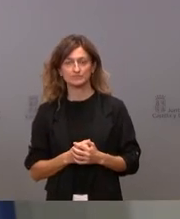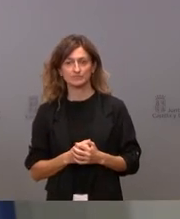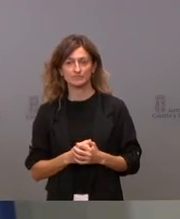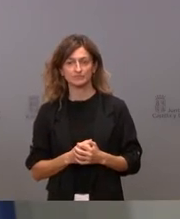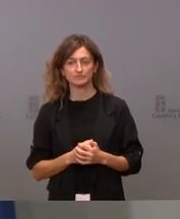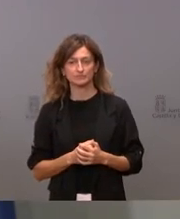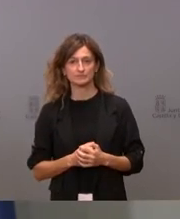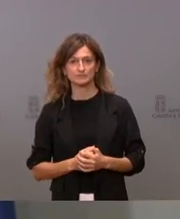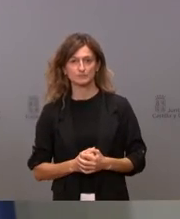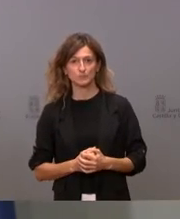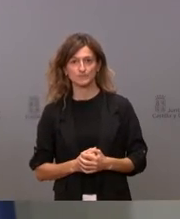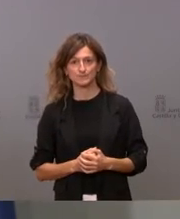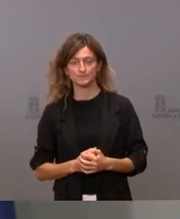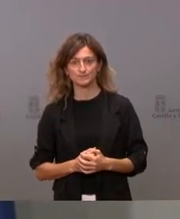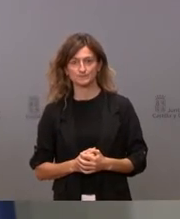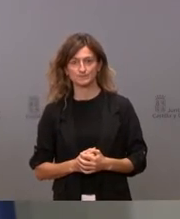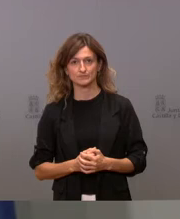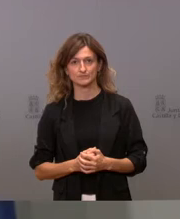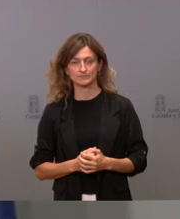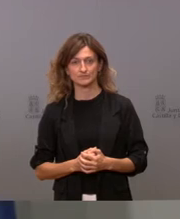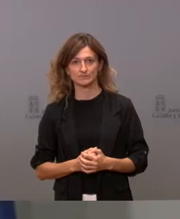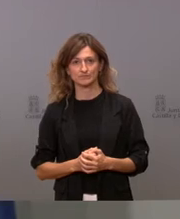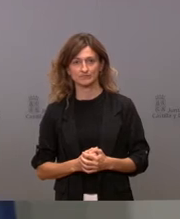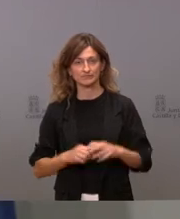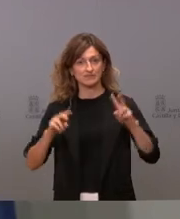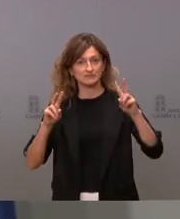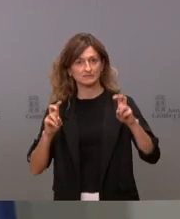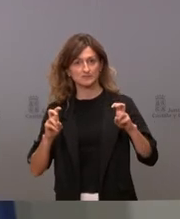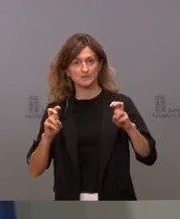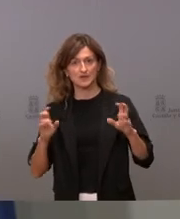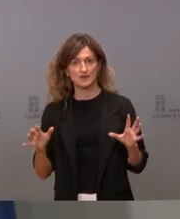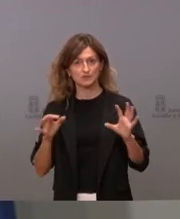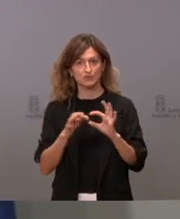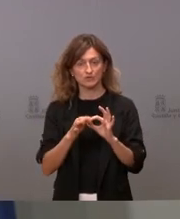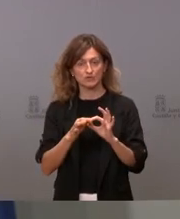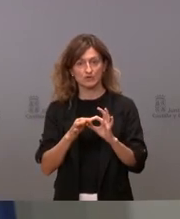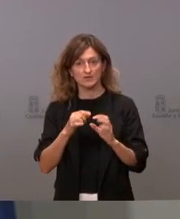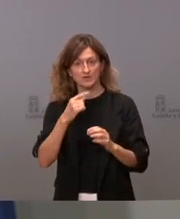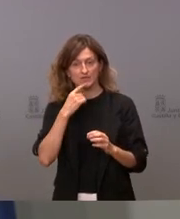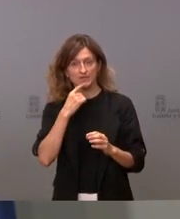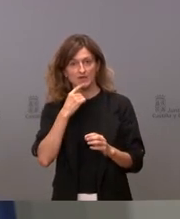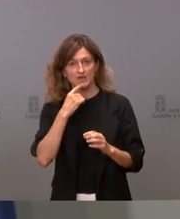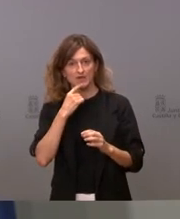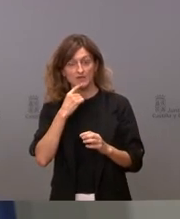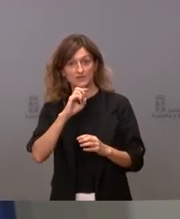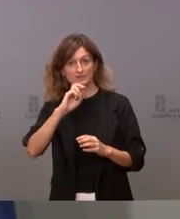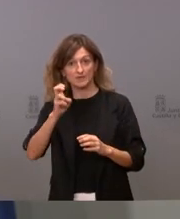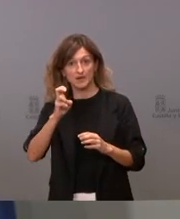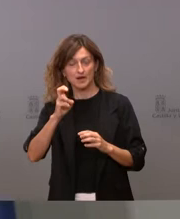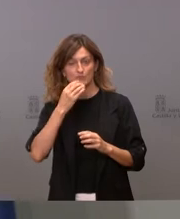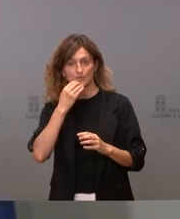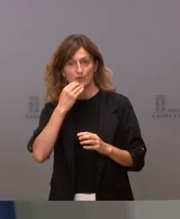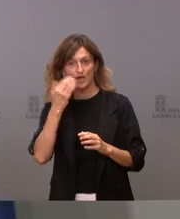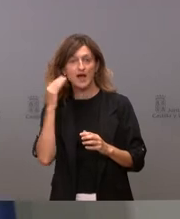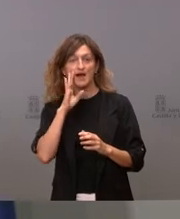entrar en una situación en la cual se desincentive aún más, por eso lo